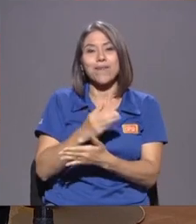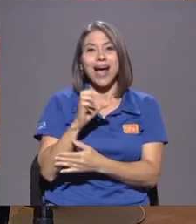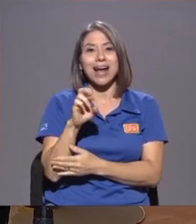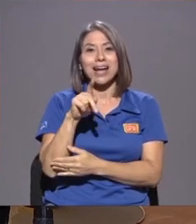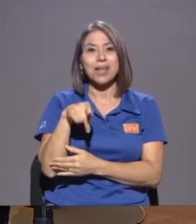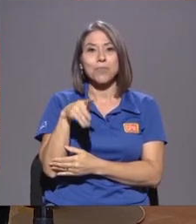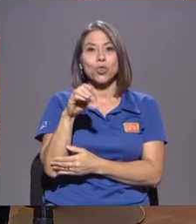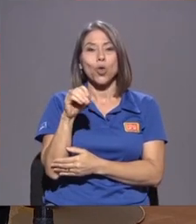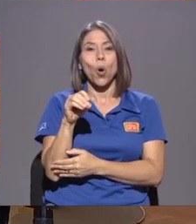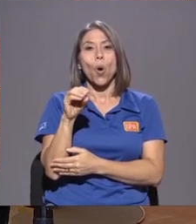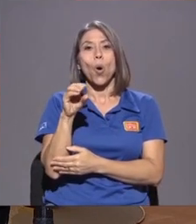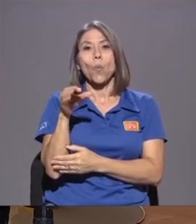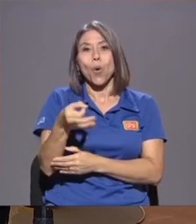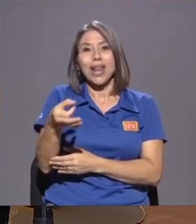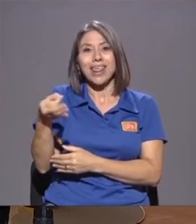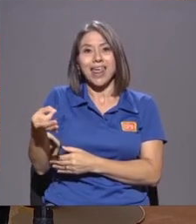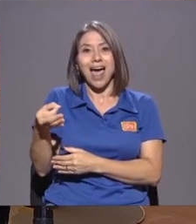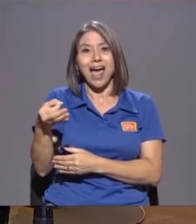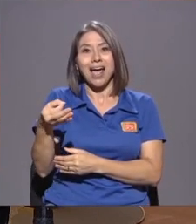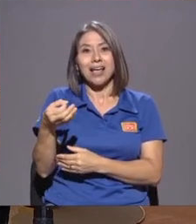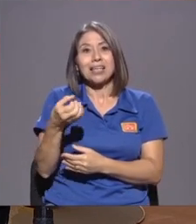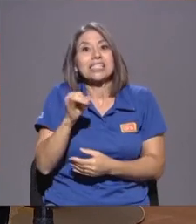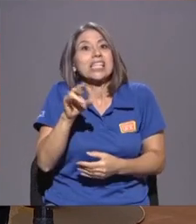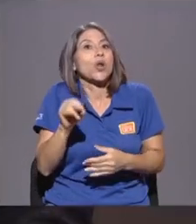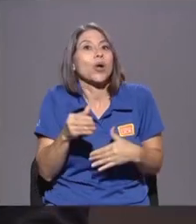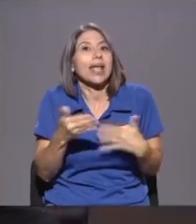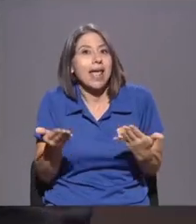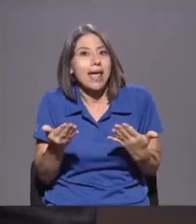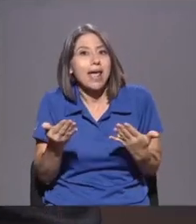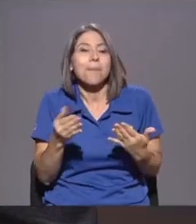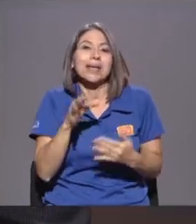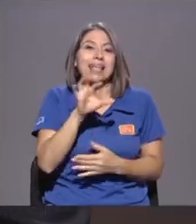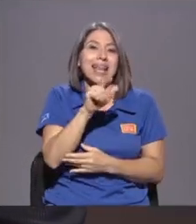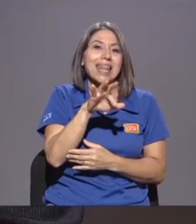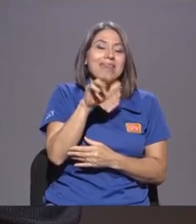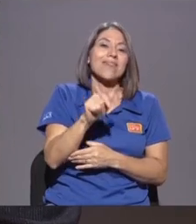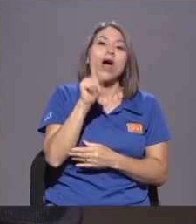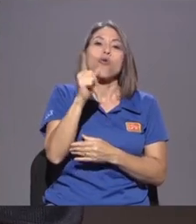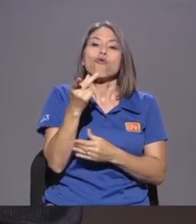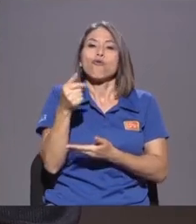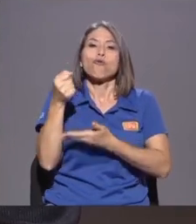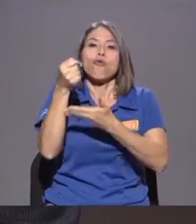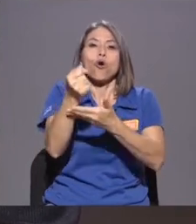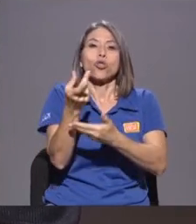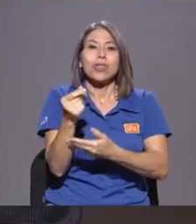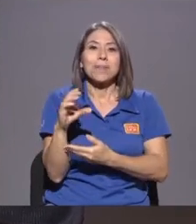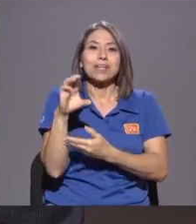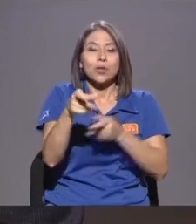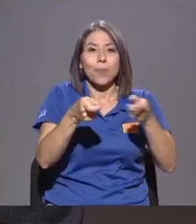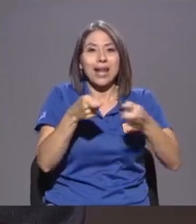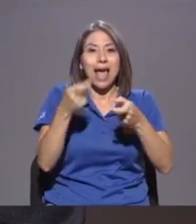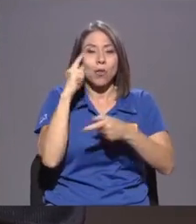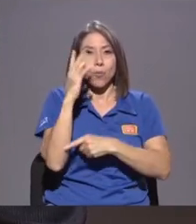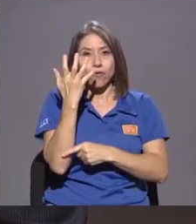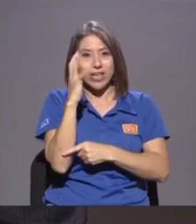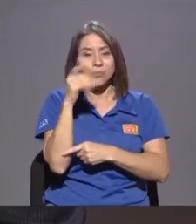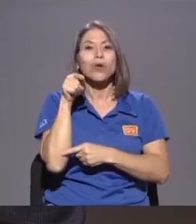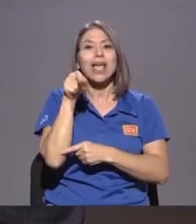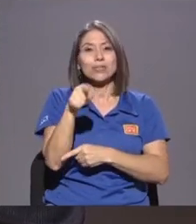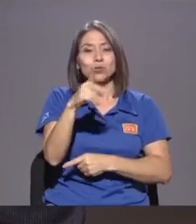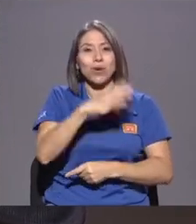Libra Un fondo De Inversión Manejado Por Facebook Entonces Esa es Otra Segunda Característica Importante